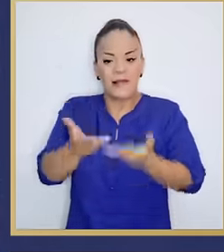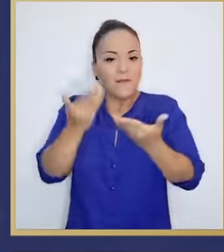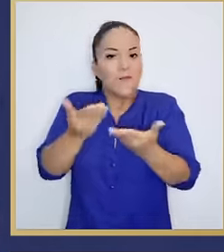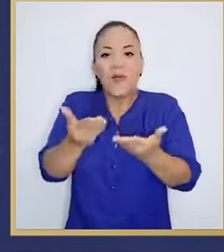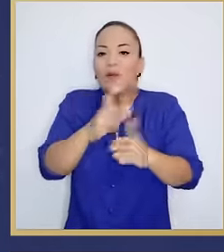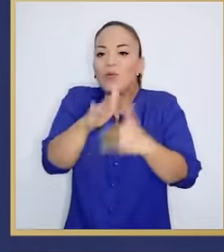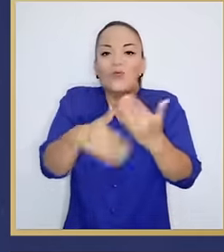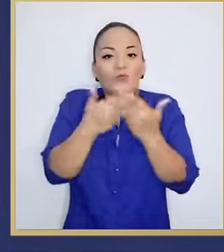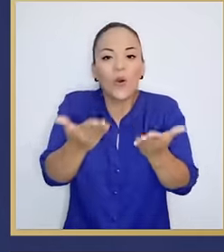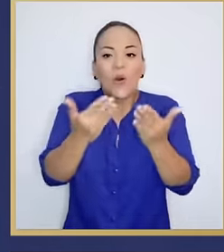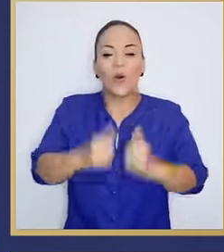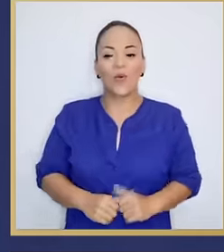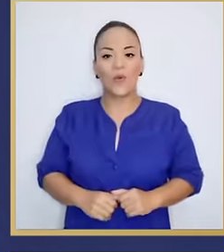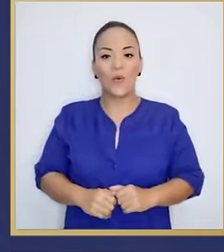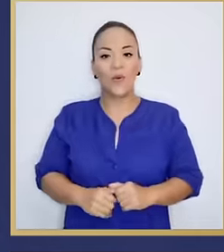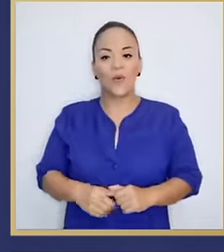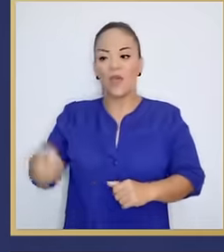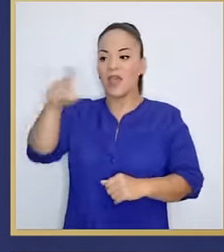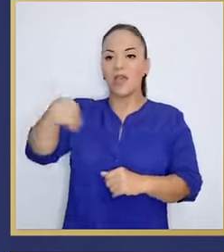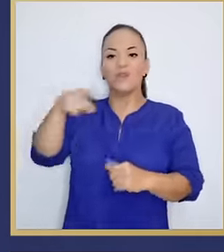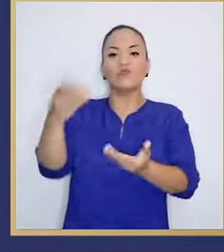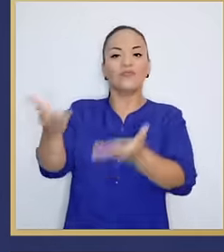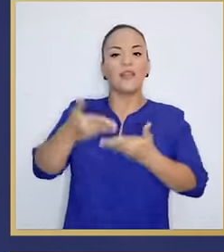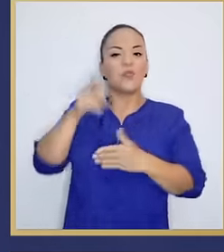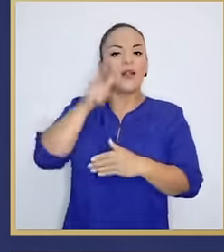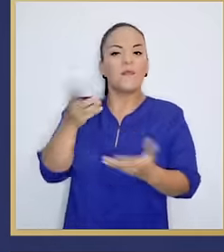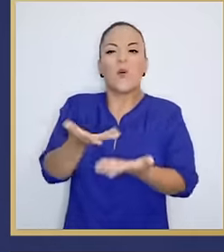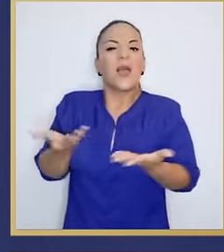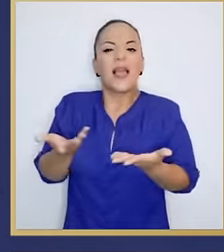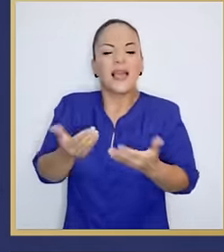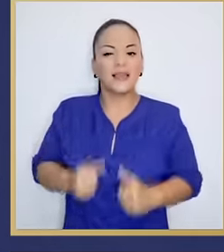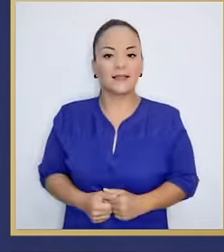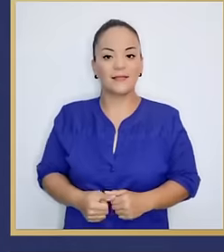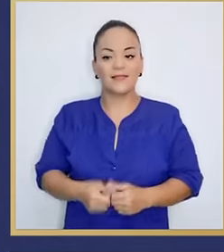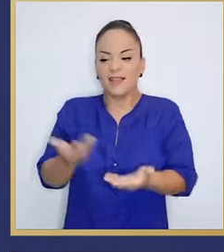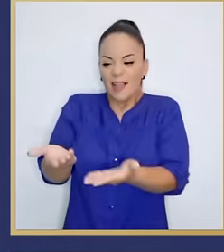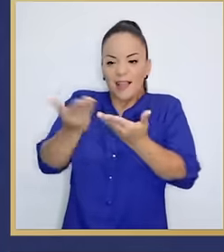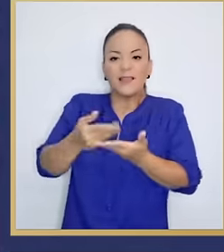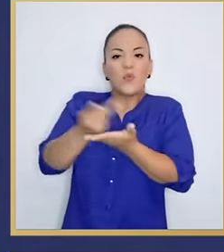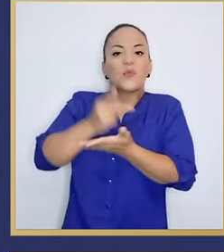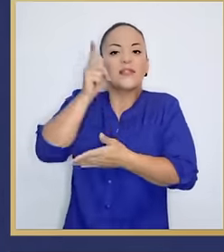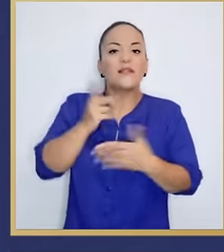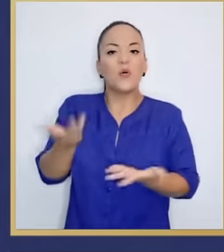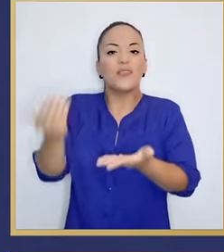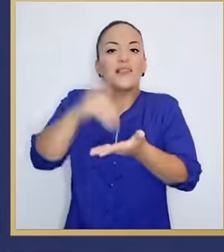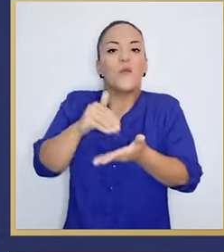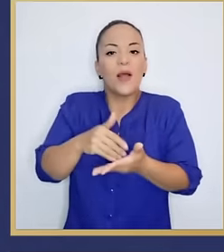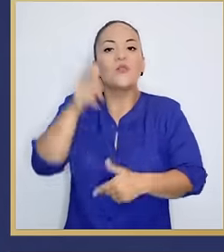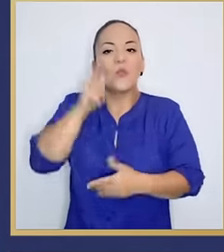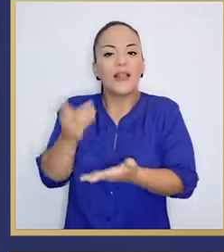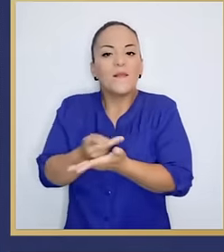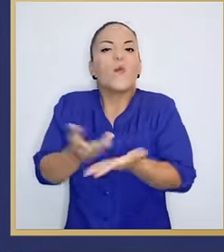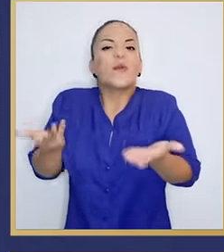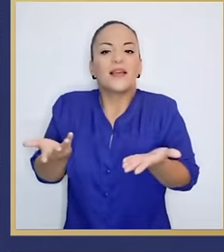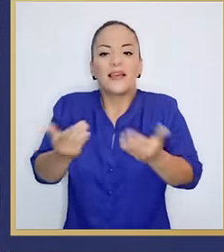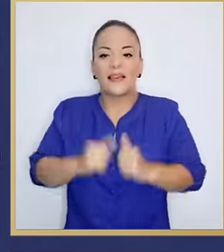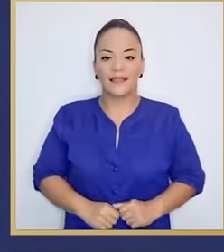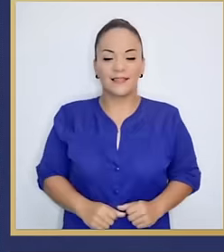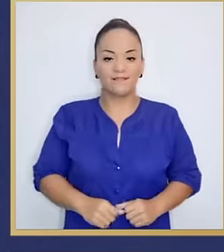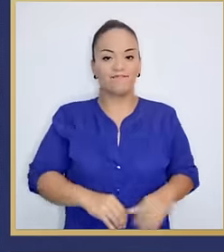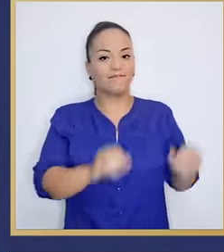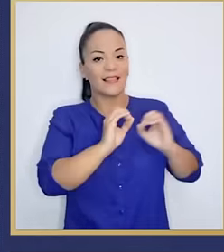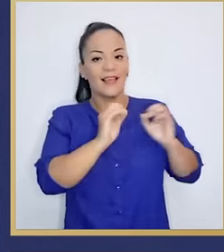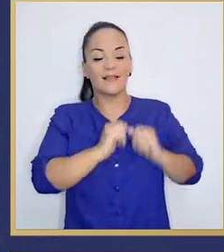todo. ¿Y qué le están dando a Limón? ¿Qué le han dado a Limón? ¿Qué le han dado a hecho a Limón? En